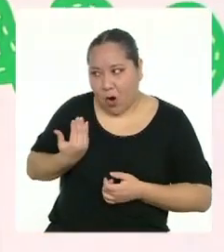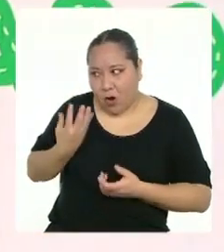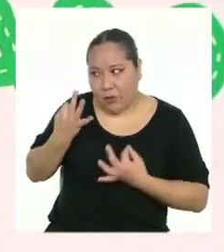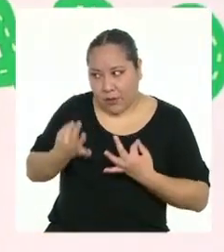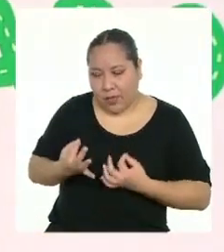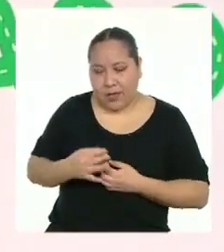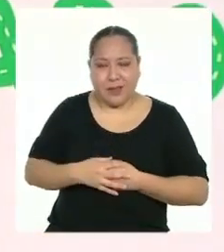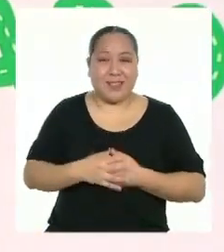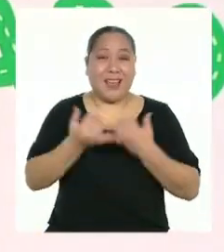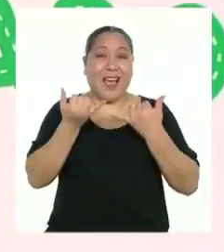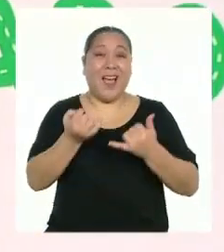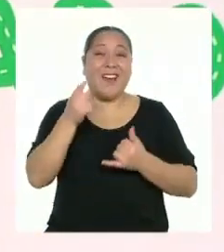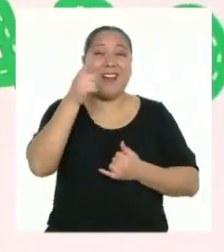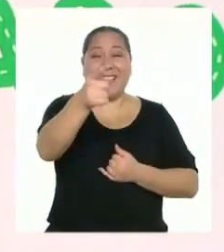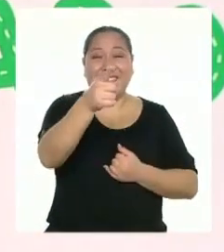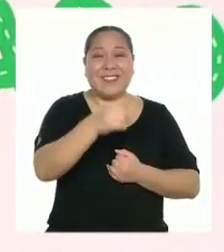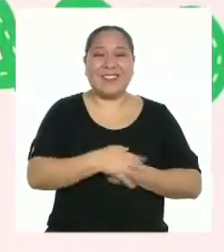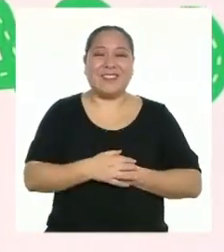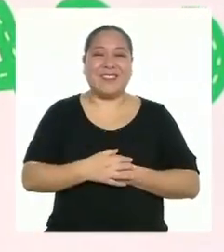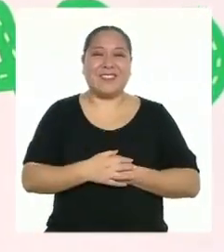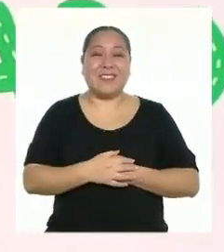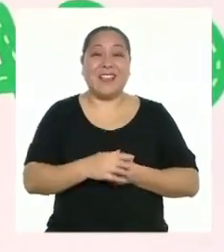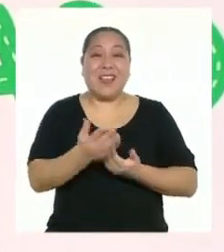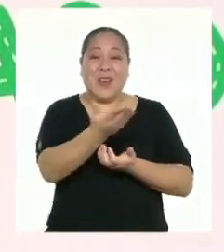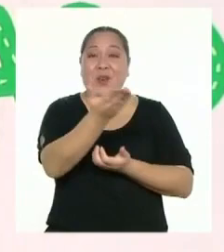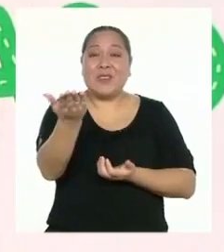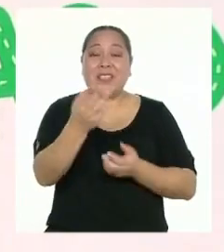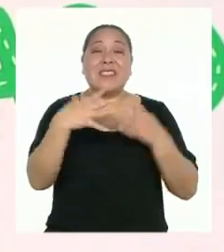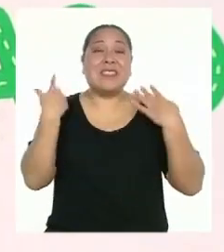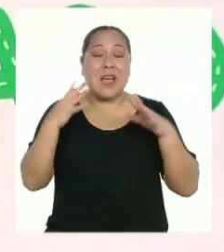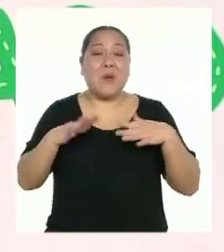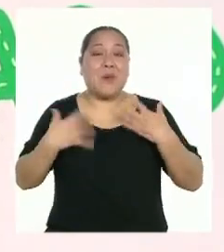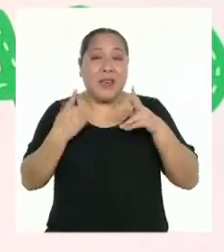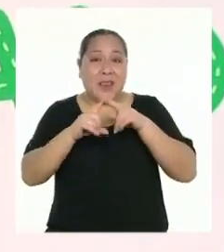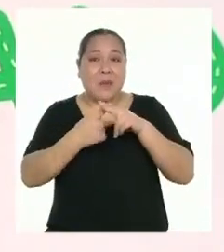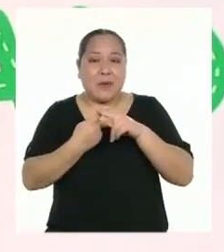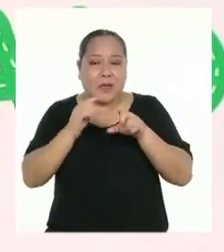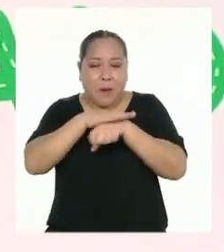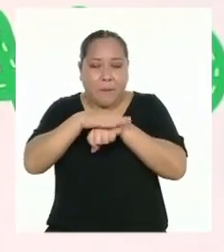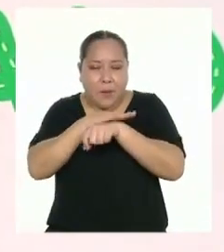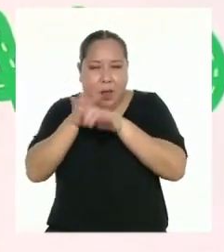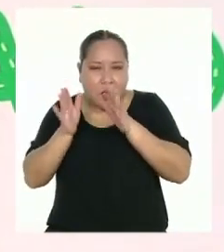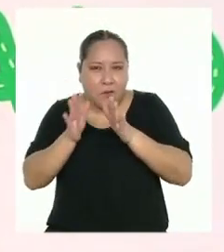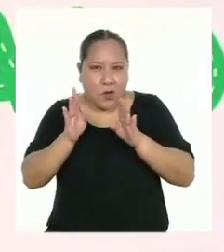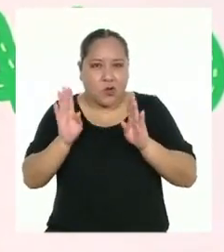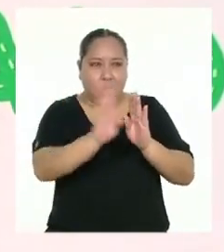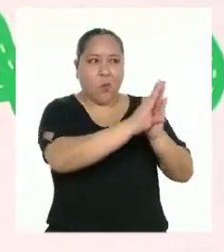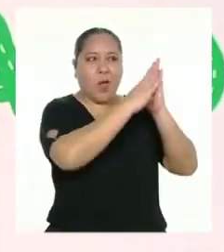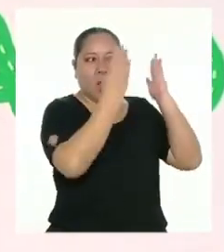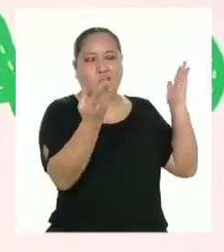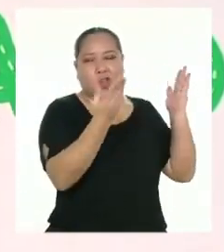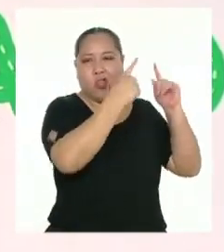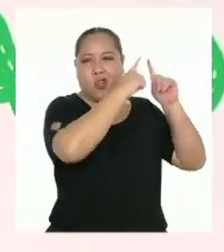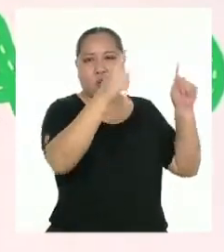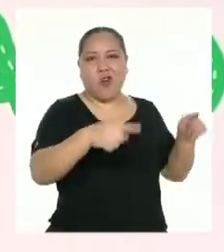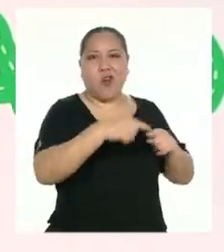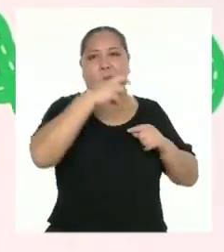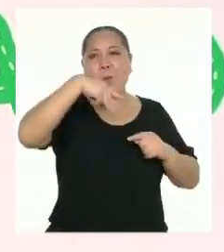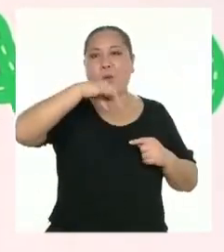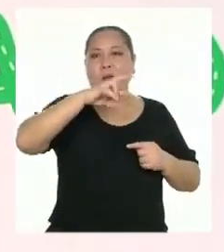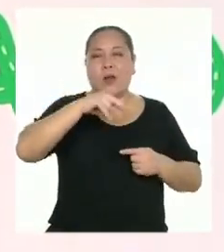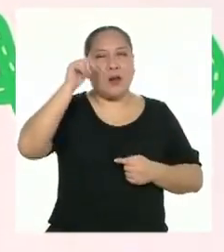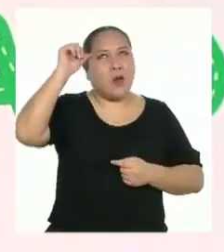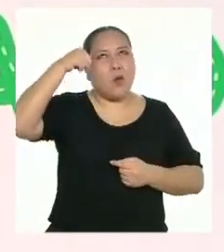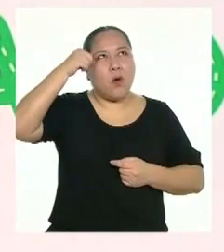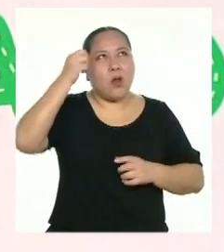¡Ahora te toca a ti! Lassi, los invitamos a empezar a trabajar en la planificación de su periódico mural. Recuerden empezar por